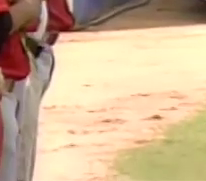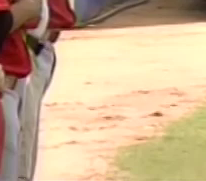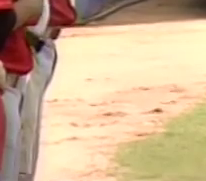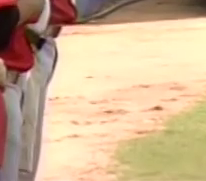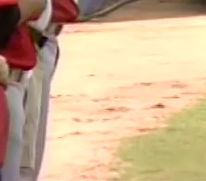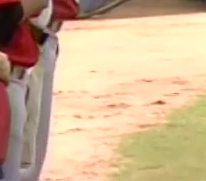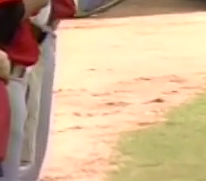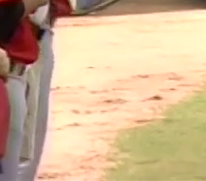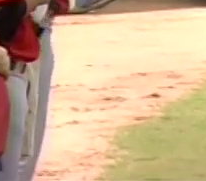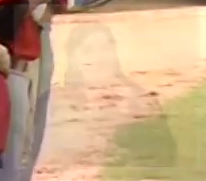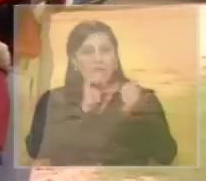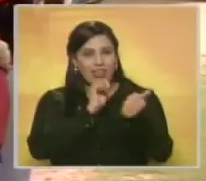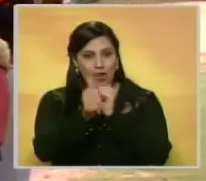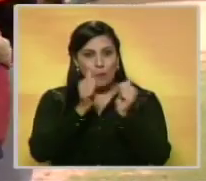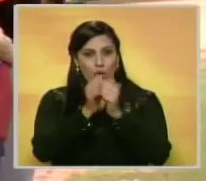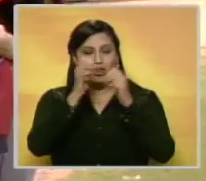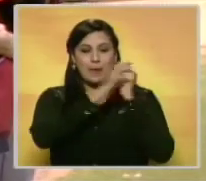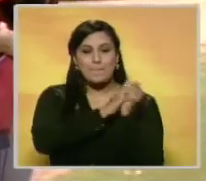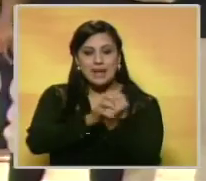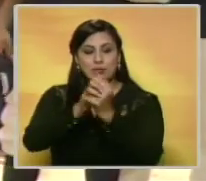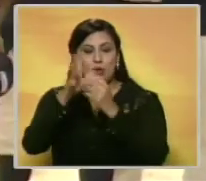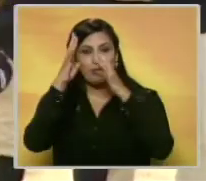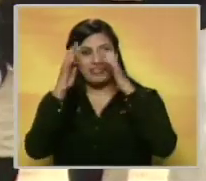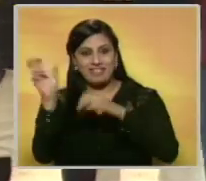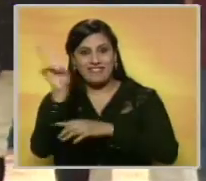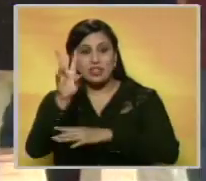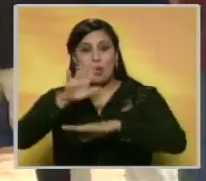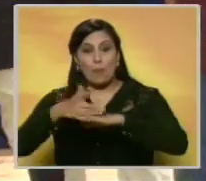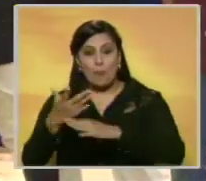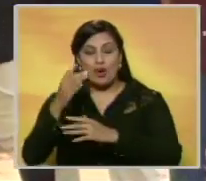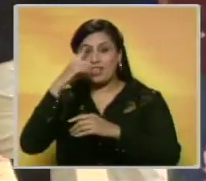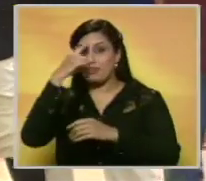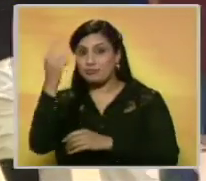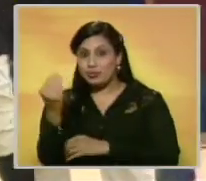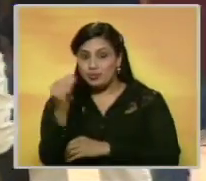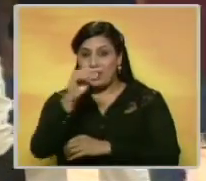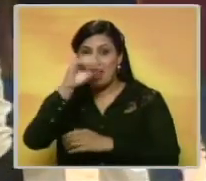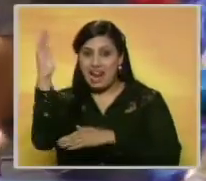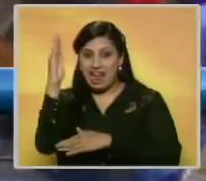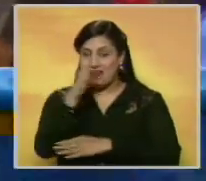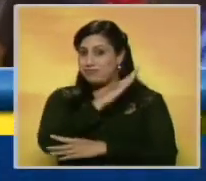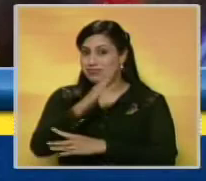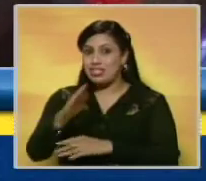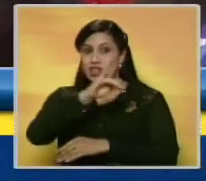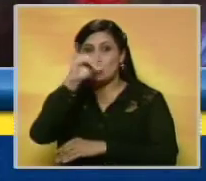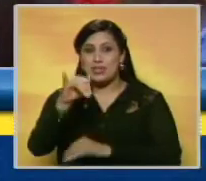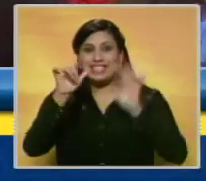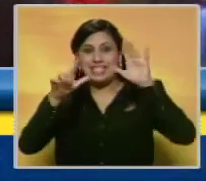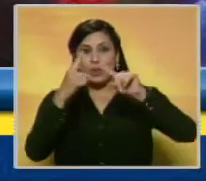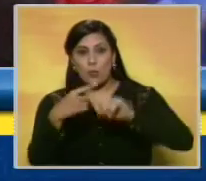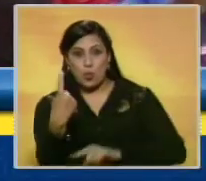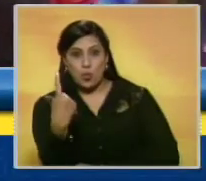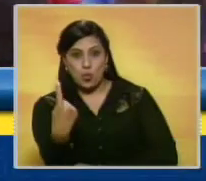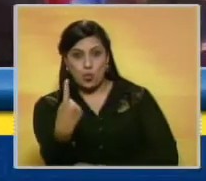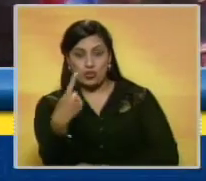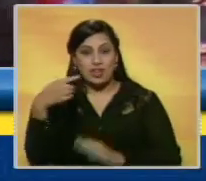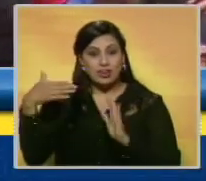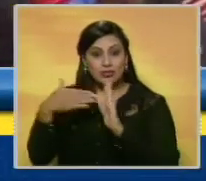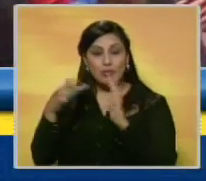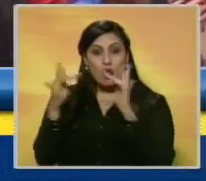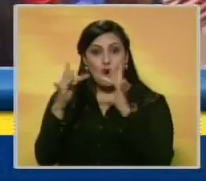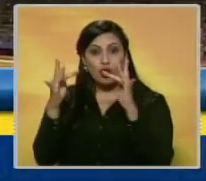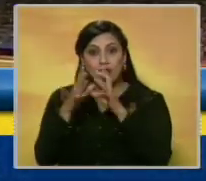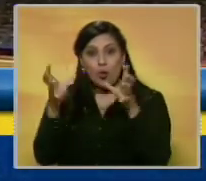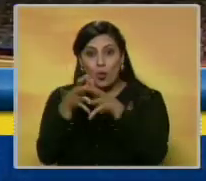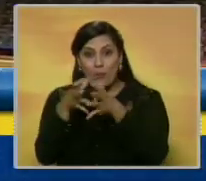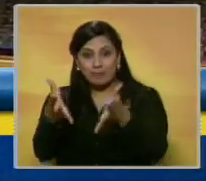Comenzamos los deportes con béisbol profesional venezolano, porque este domingo los Cardenales del Ara vencieron a las Águilas del Zulia siete carreras por una, con transmisión del